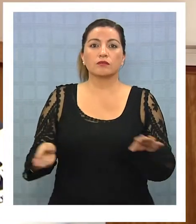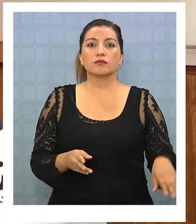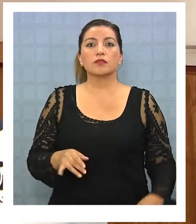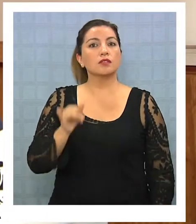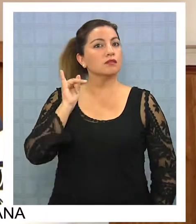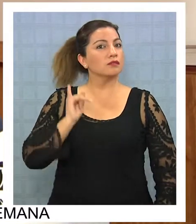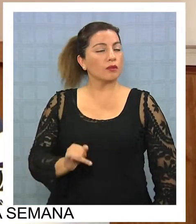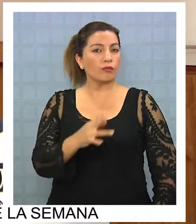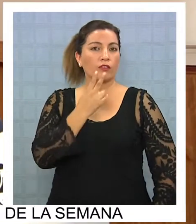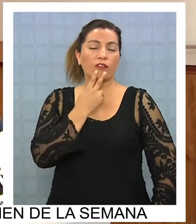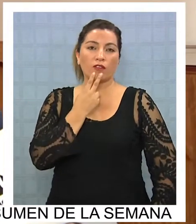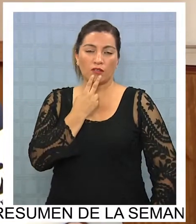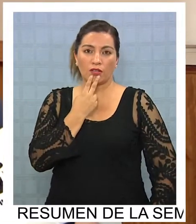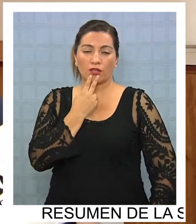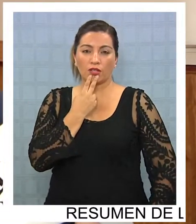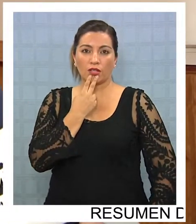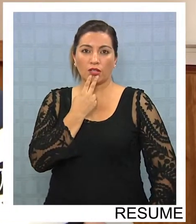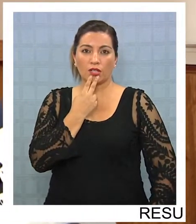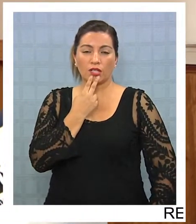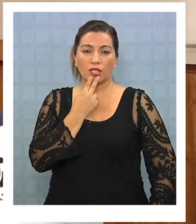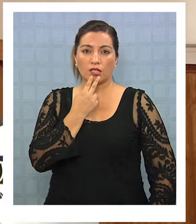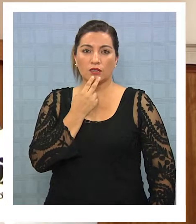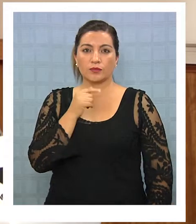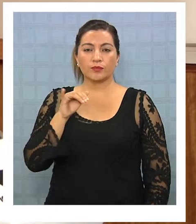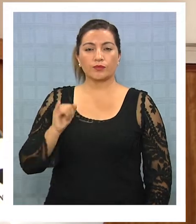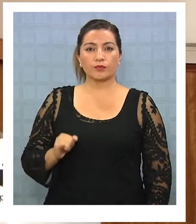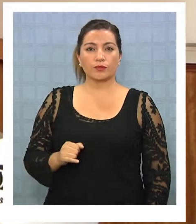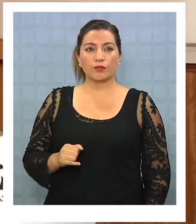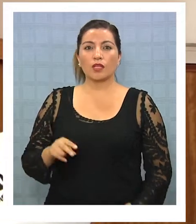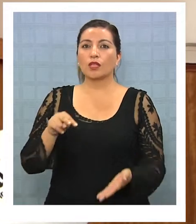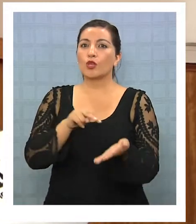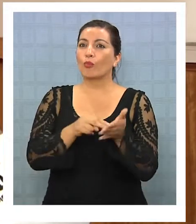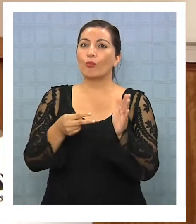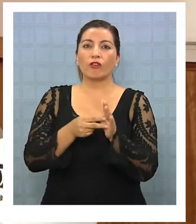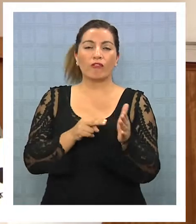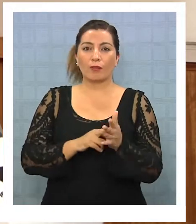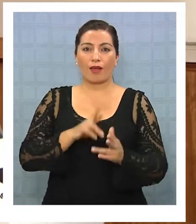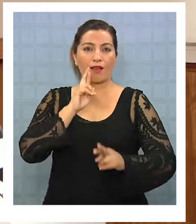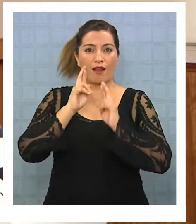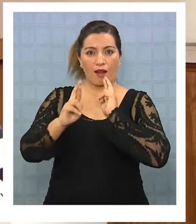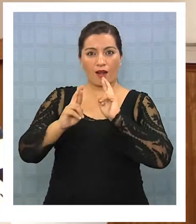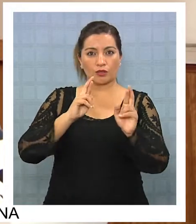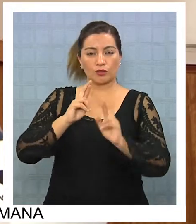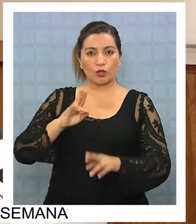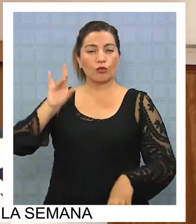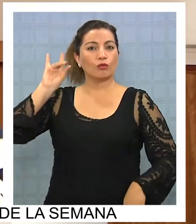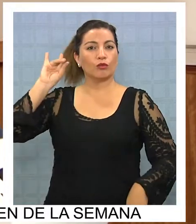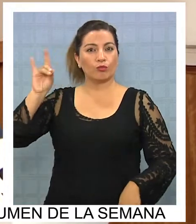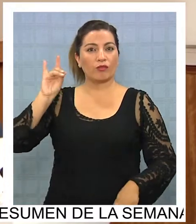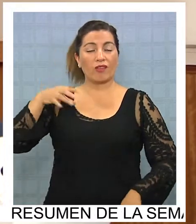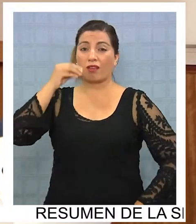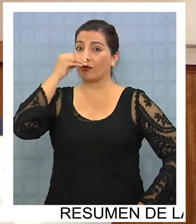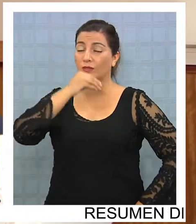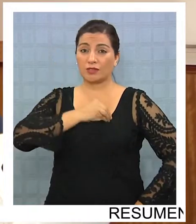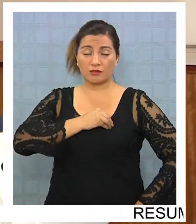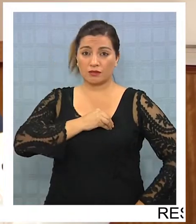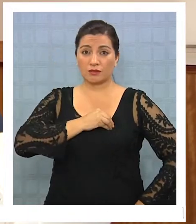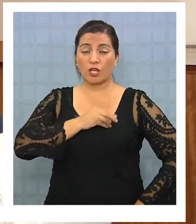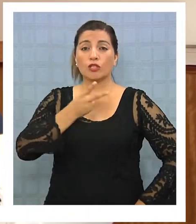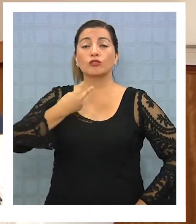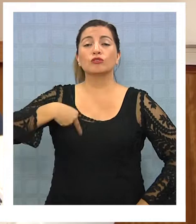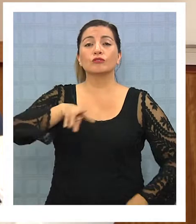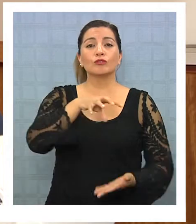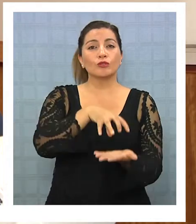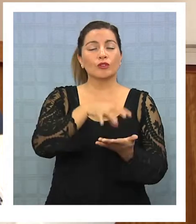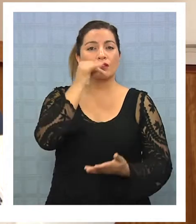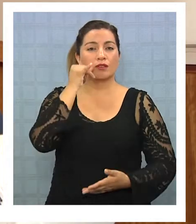vivido con esta espada de Damocle de las relaciones con Bolivia. Lamentablemente somos una región